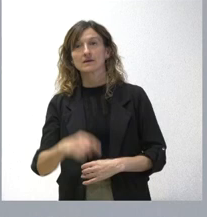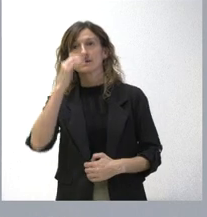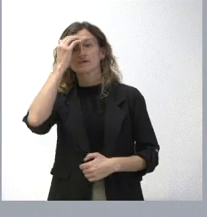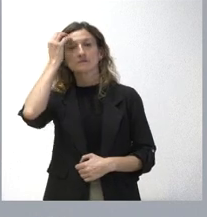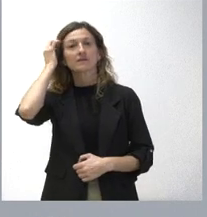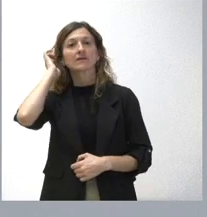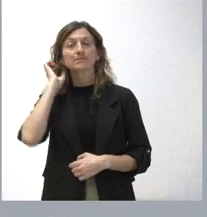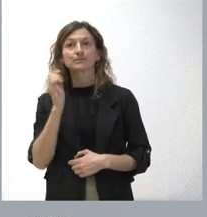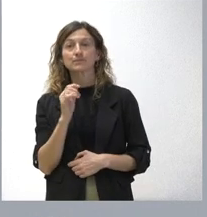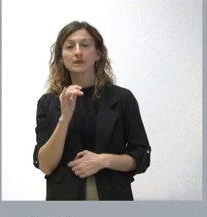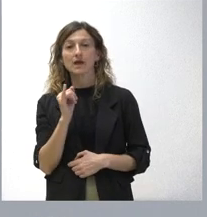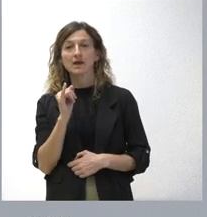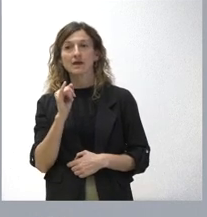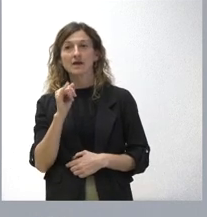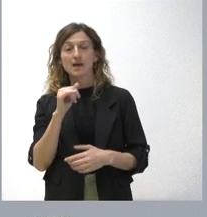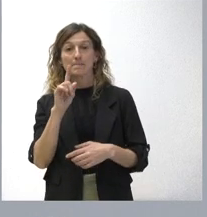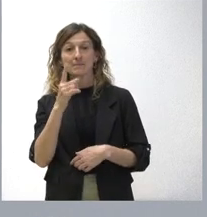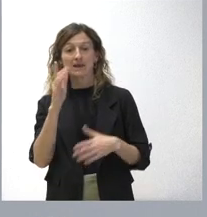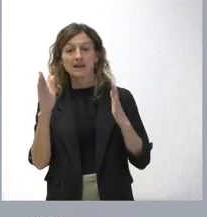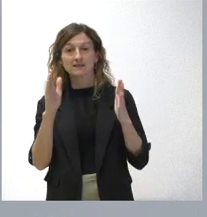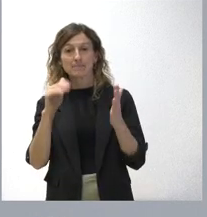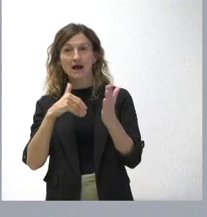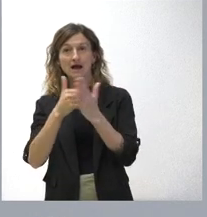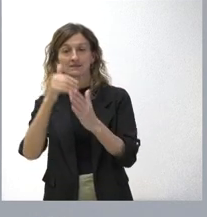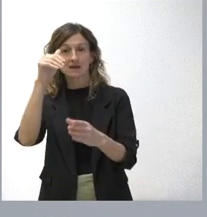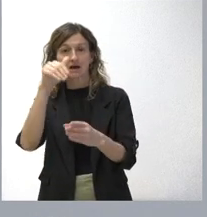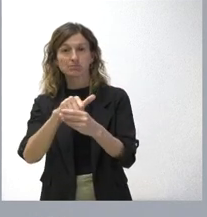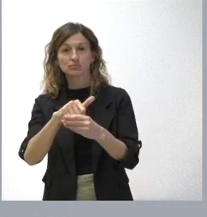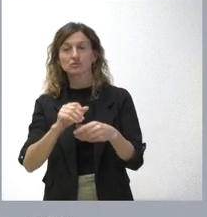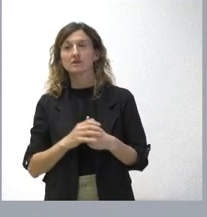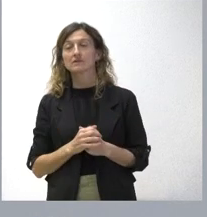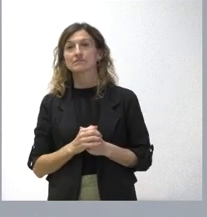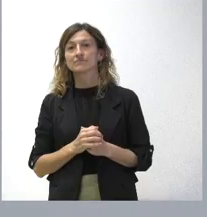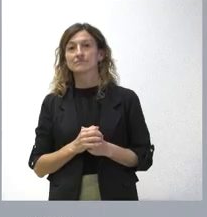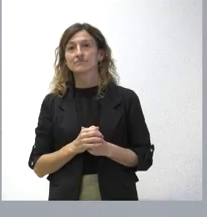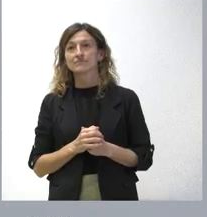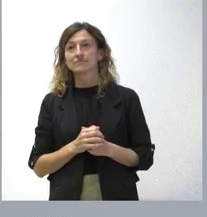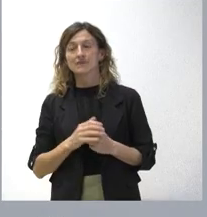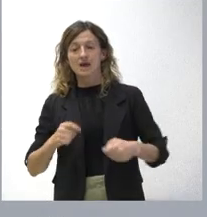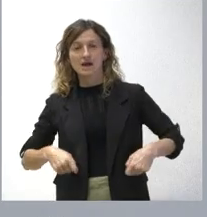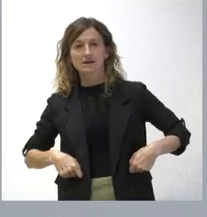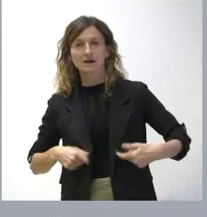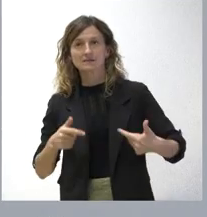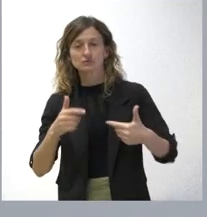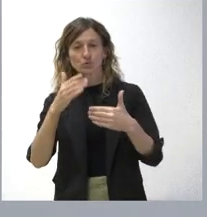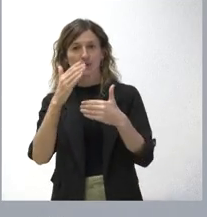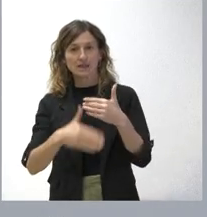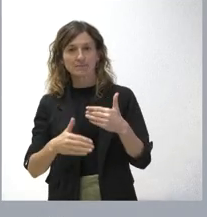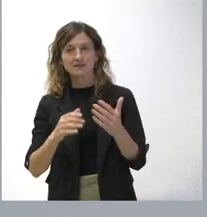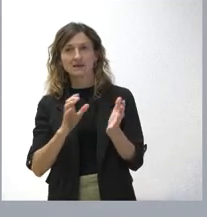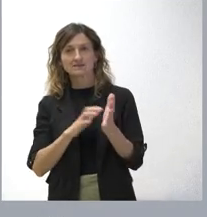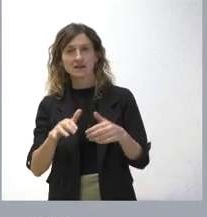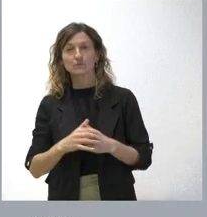que, lógicamente, es hasta la votación de este límite de gasto que se ha remitido a las Cortes de Castilla y León.